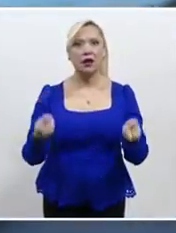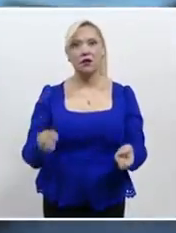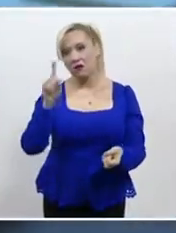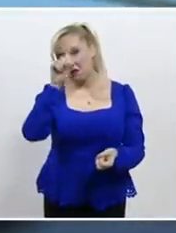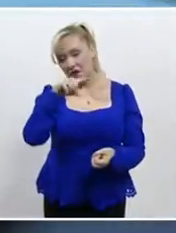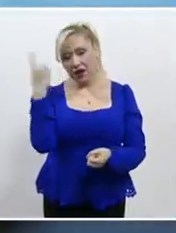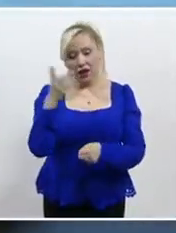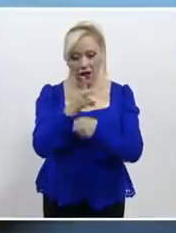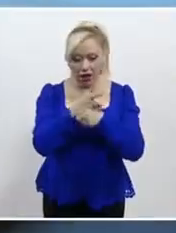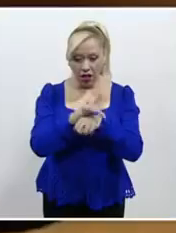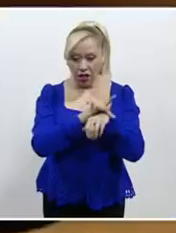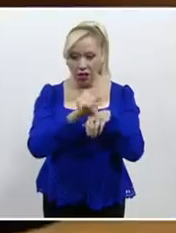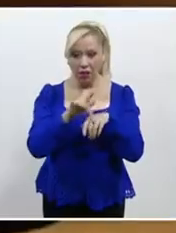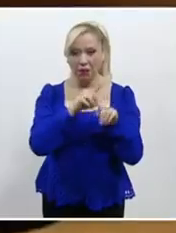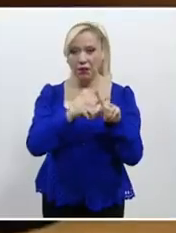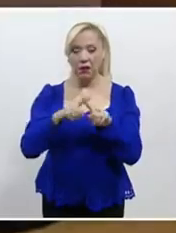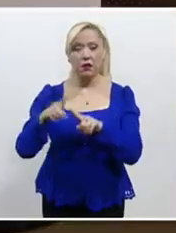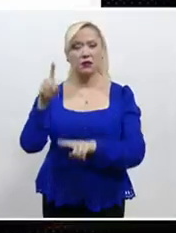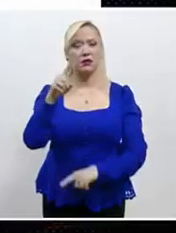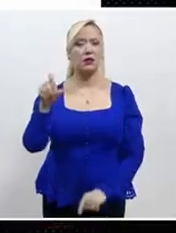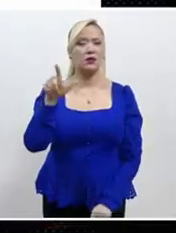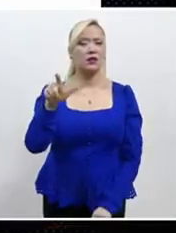aumentó 117%.